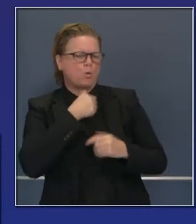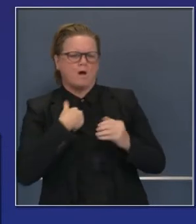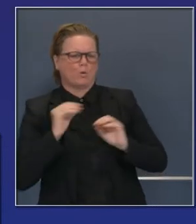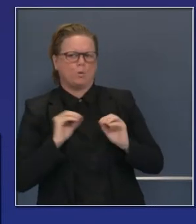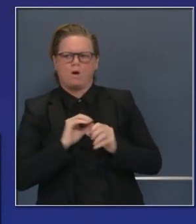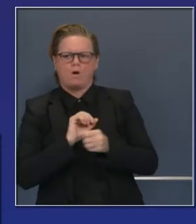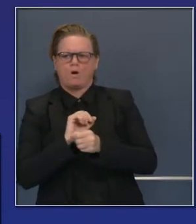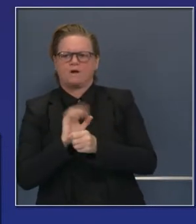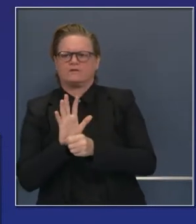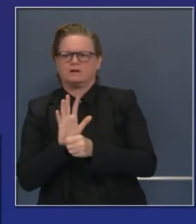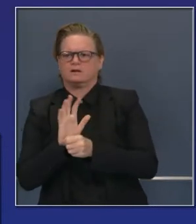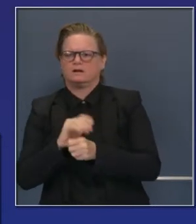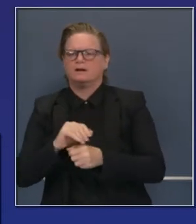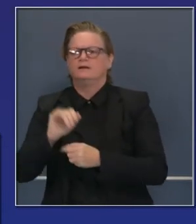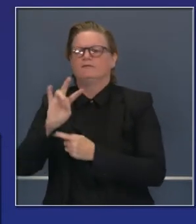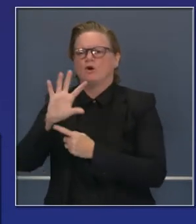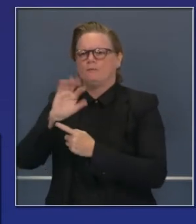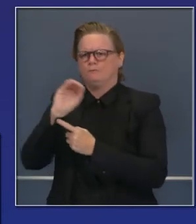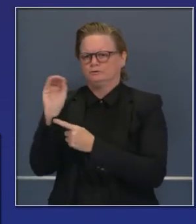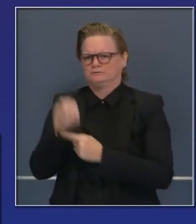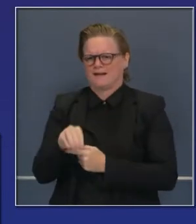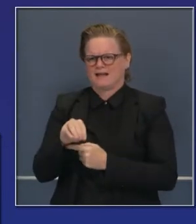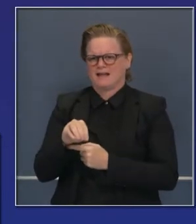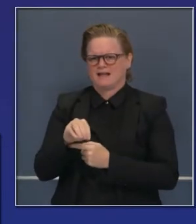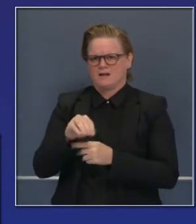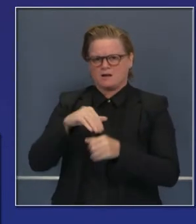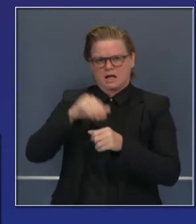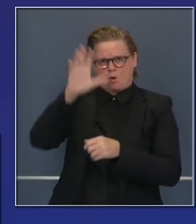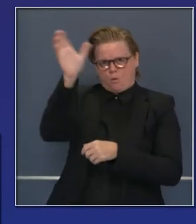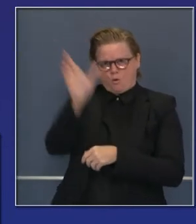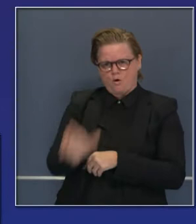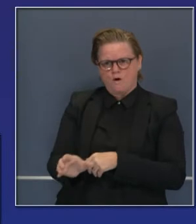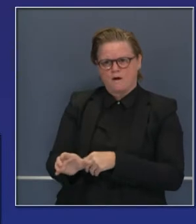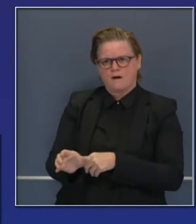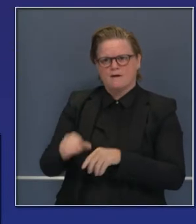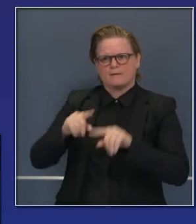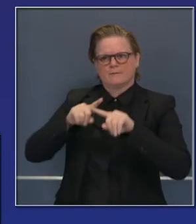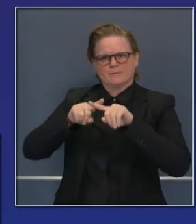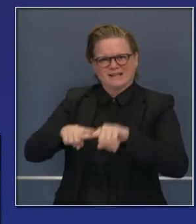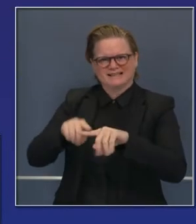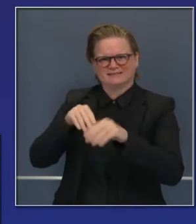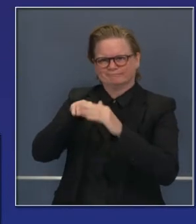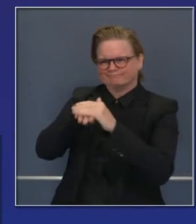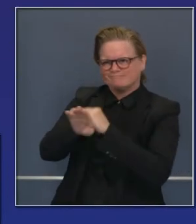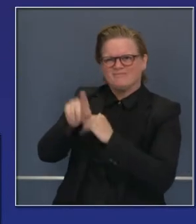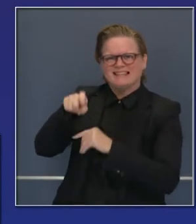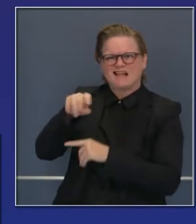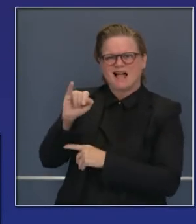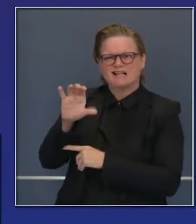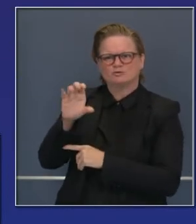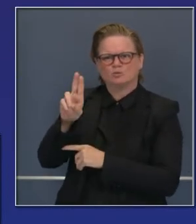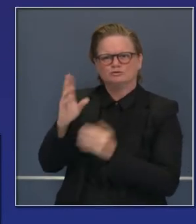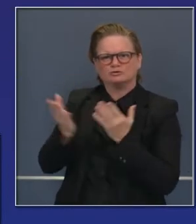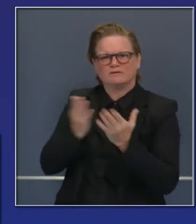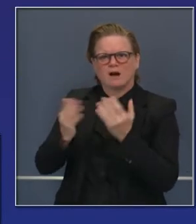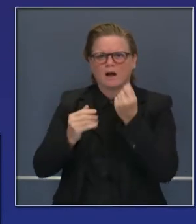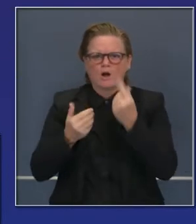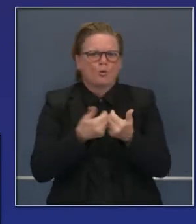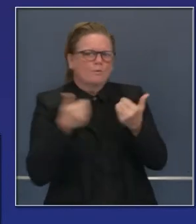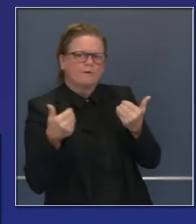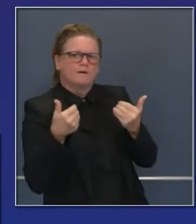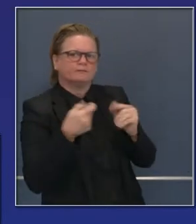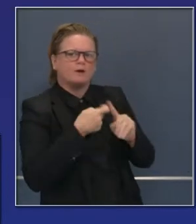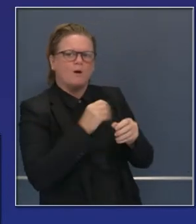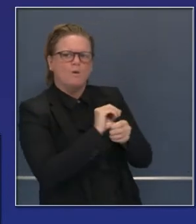Estamos a 75% de las camas no relacionadas a COVID-19. En un momento